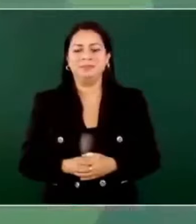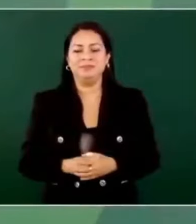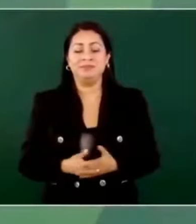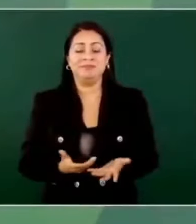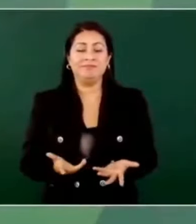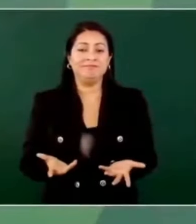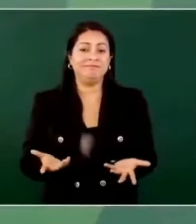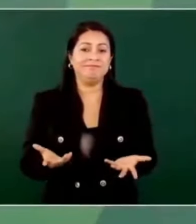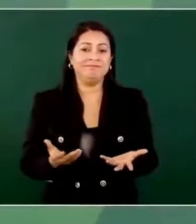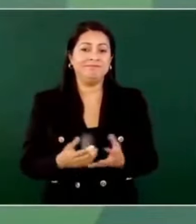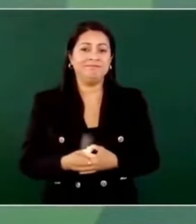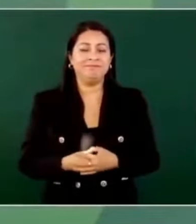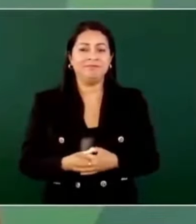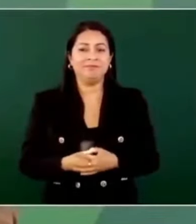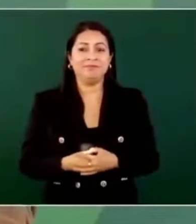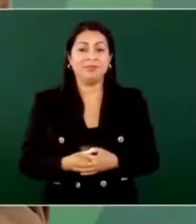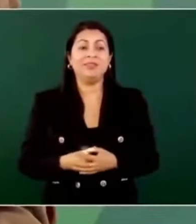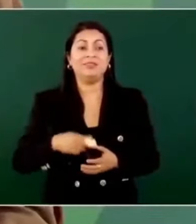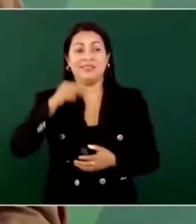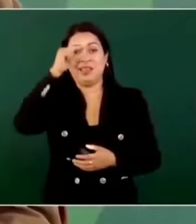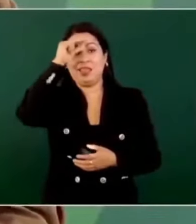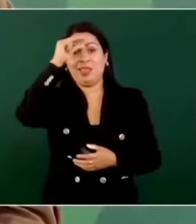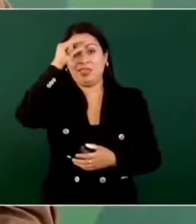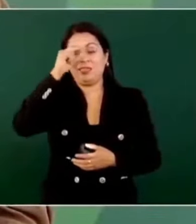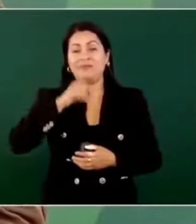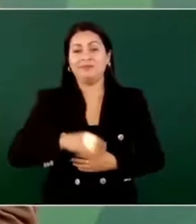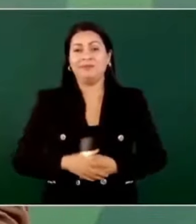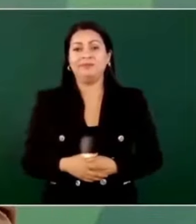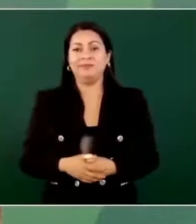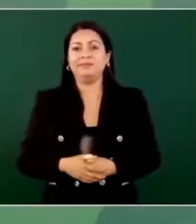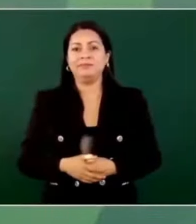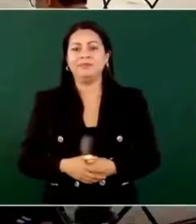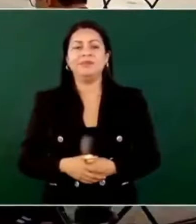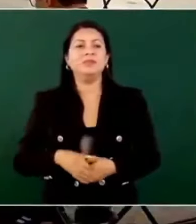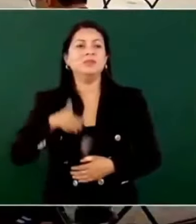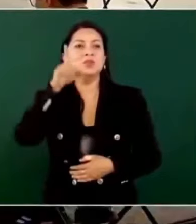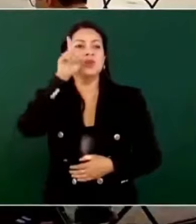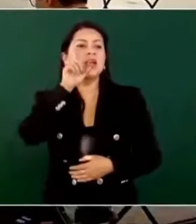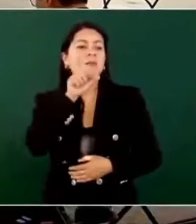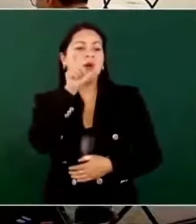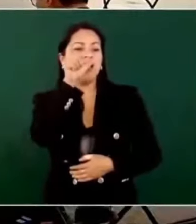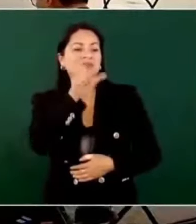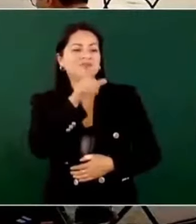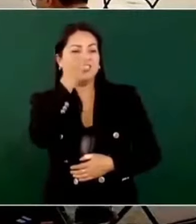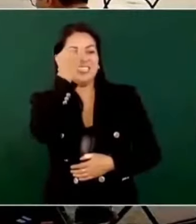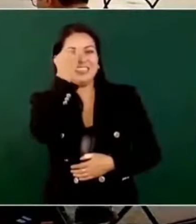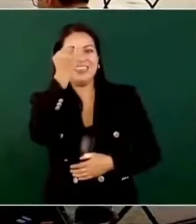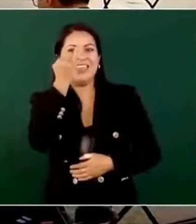Entonces, es inteligente. Es una mujer con convicciones